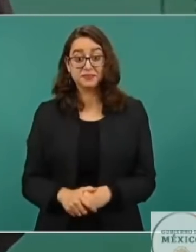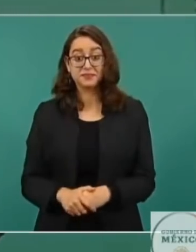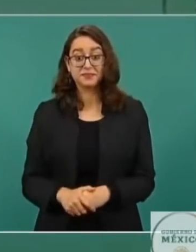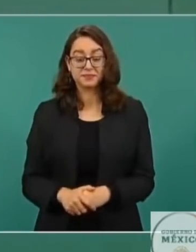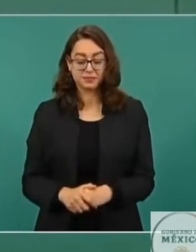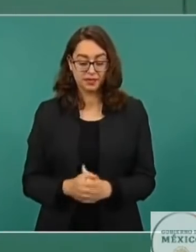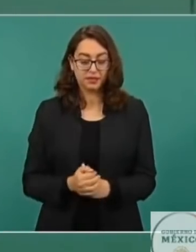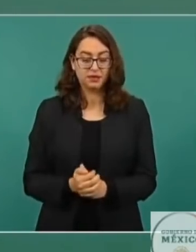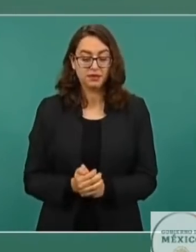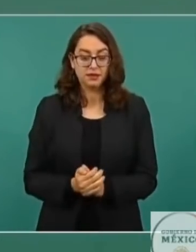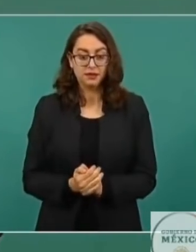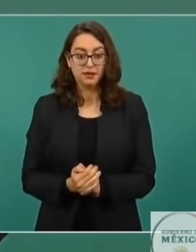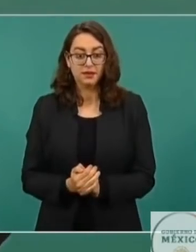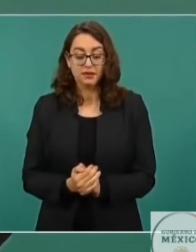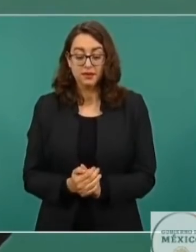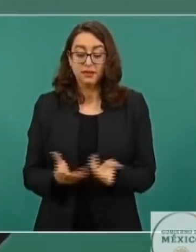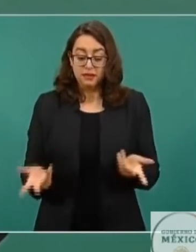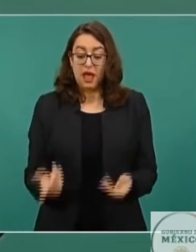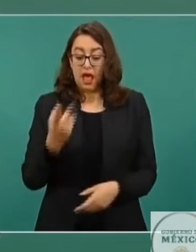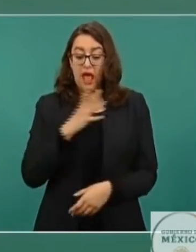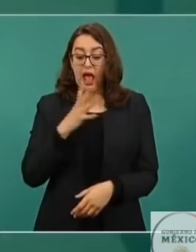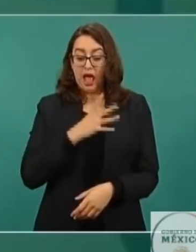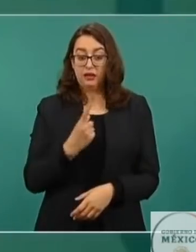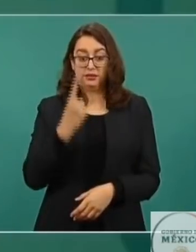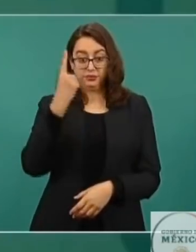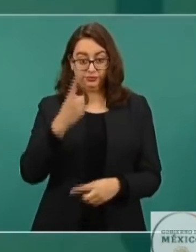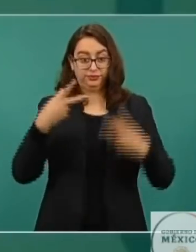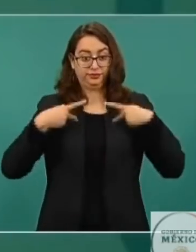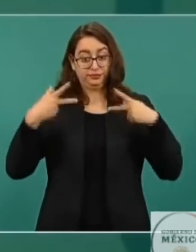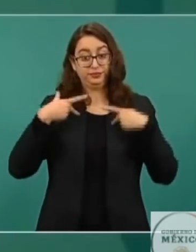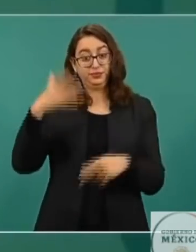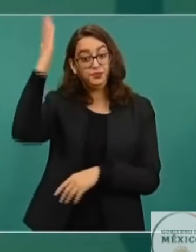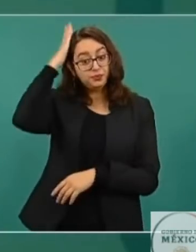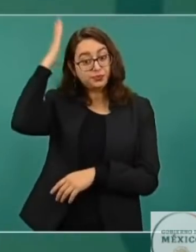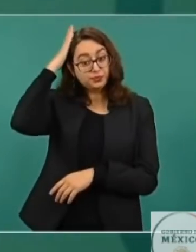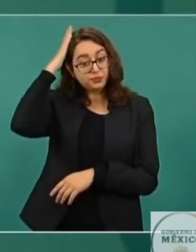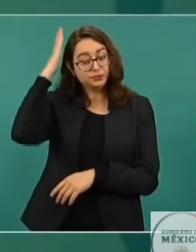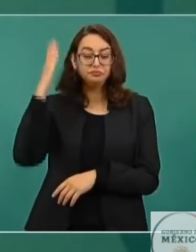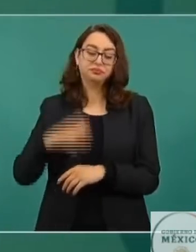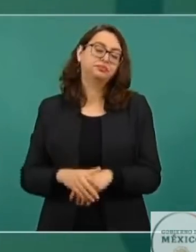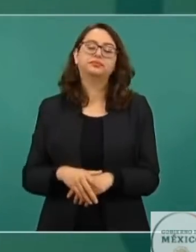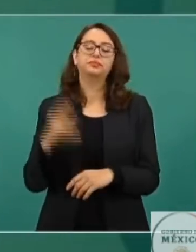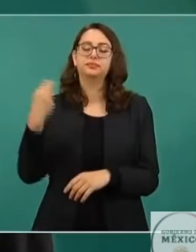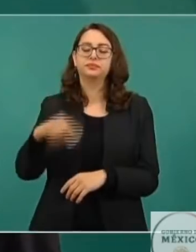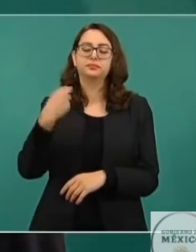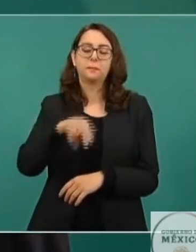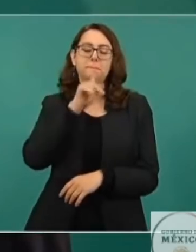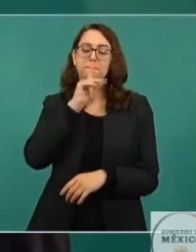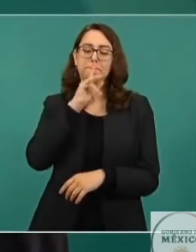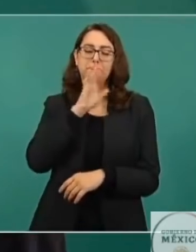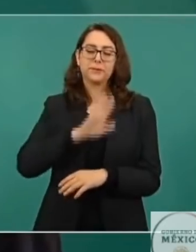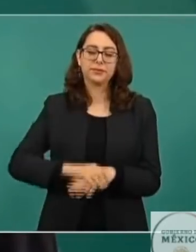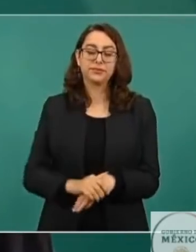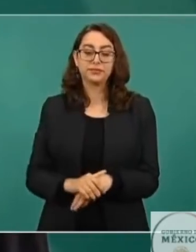que por respeto, no digo, de qué organización, me acusó, me fue a acusar